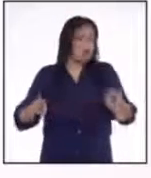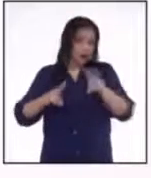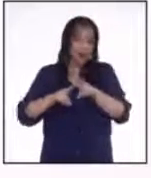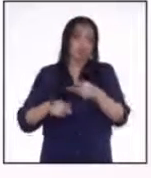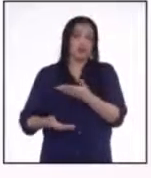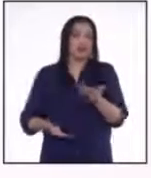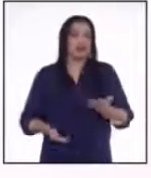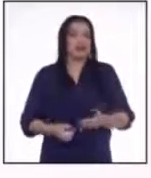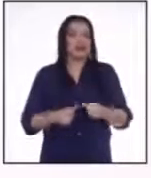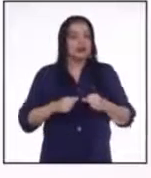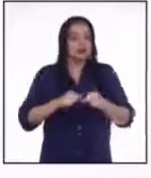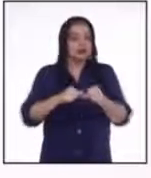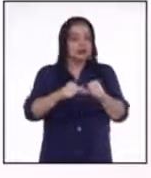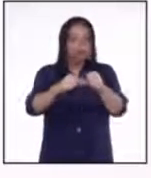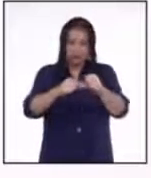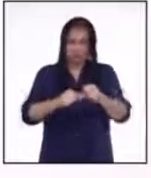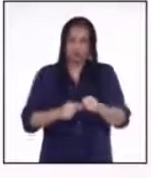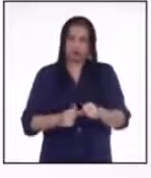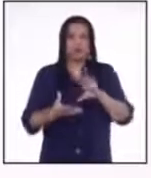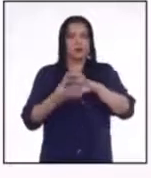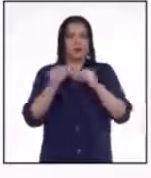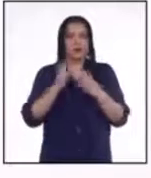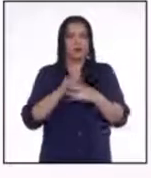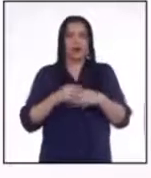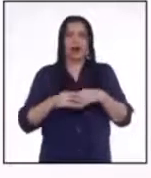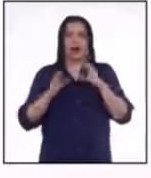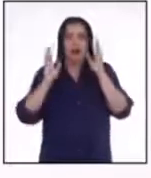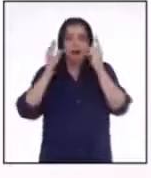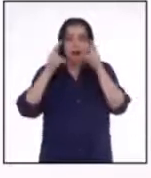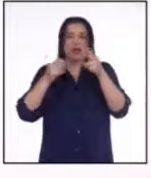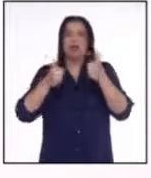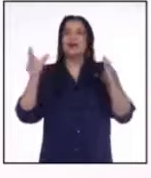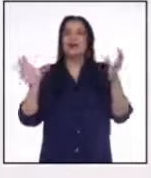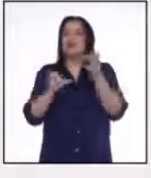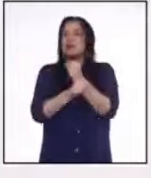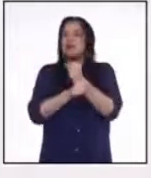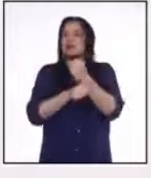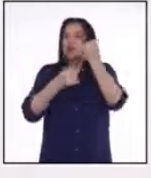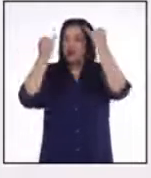Ahora sigamos con su historia para oír la conclusión de todas sus ideas.